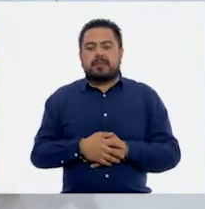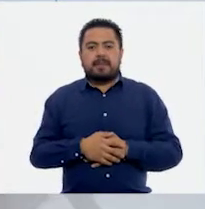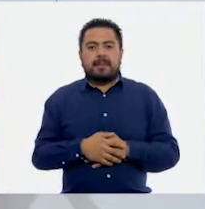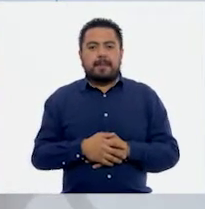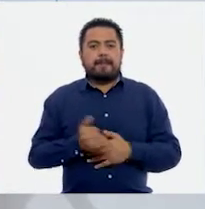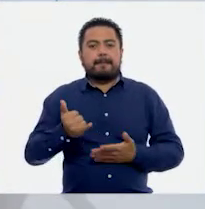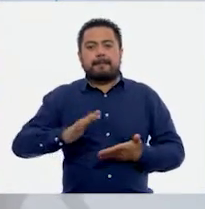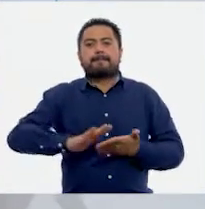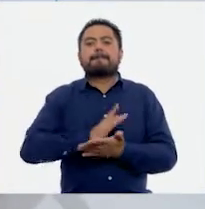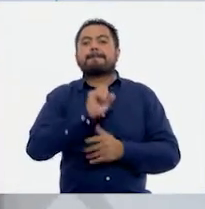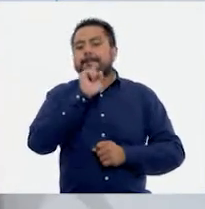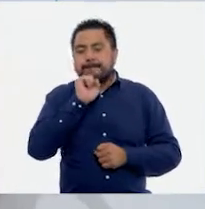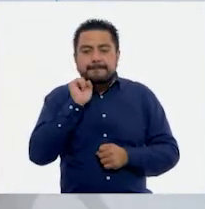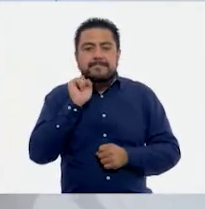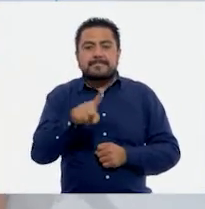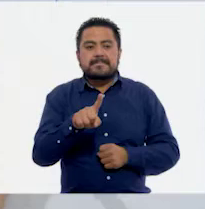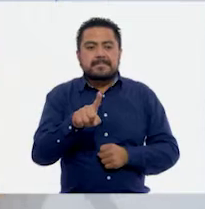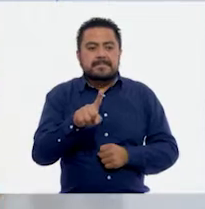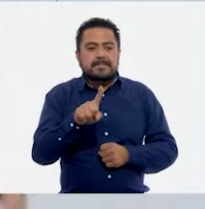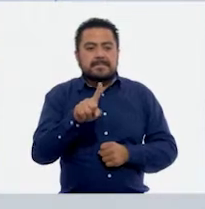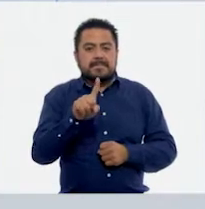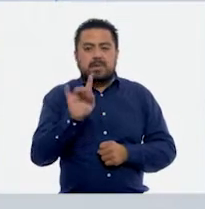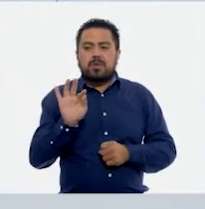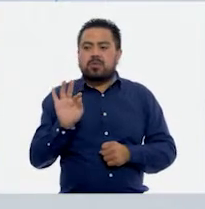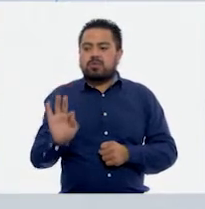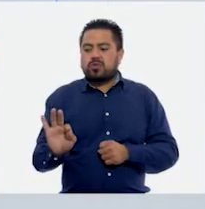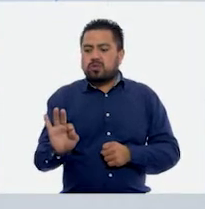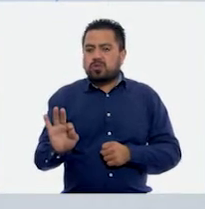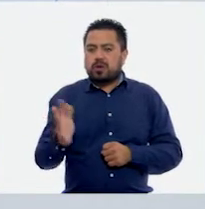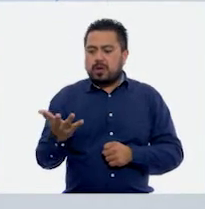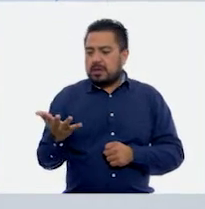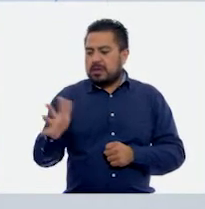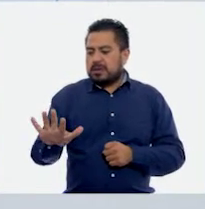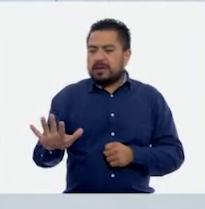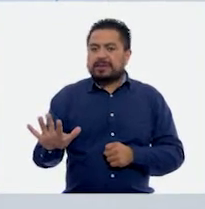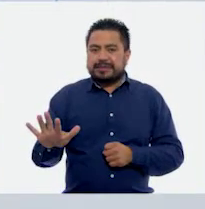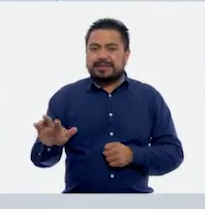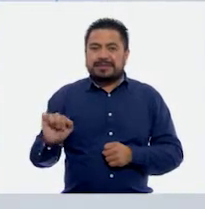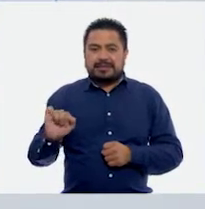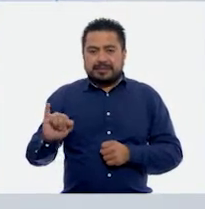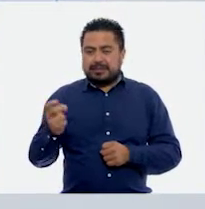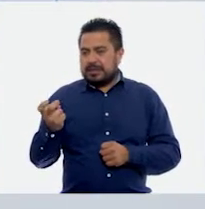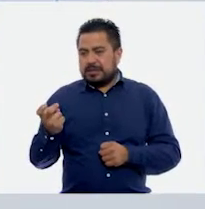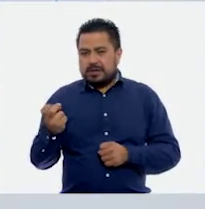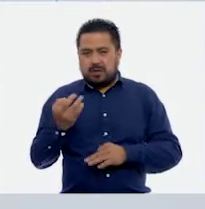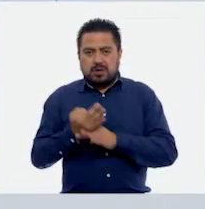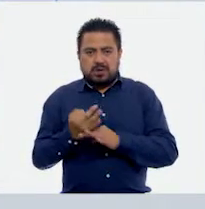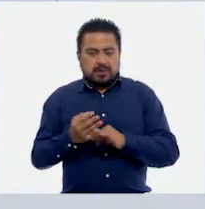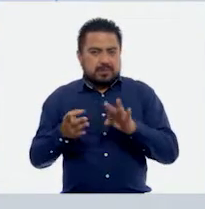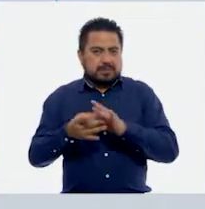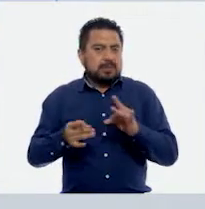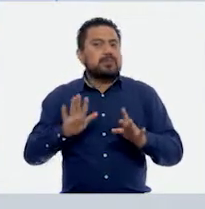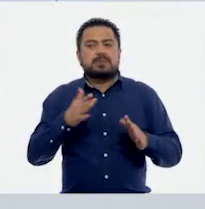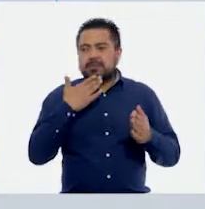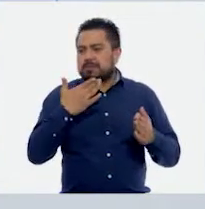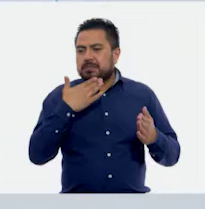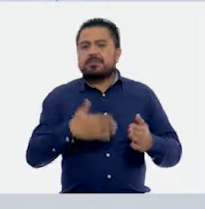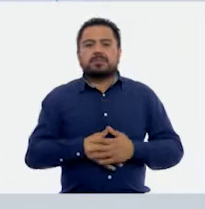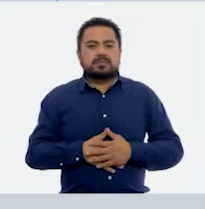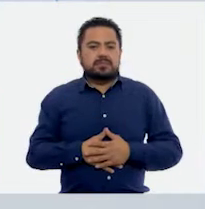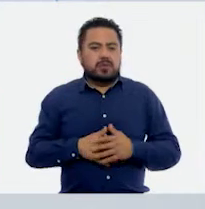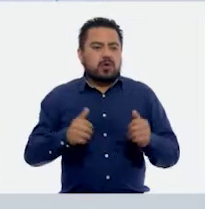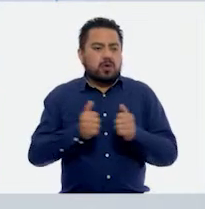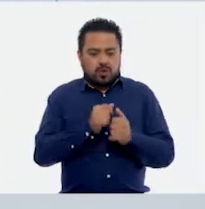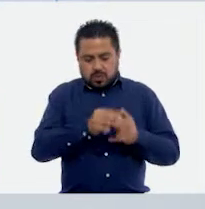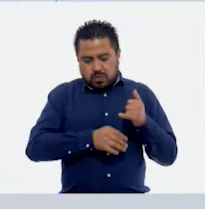Y también en decimal se le da igual, que serían... 10 centésimos. 10 centésimos. Muy bien. Vámonos